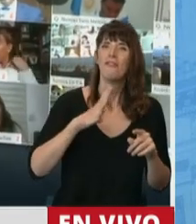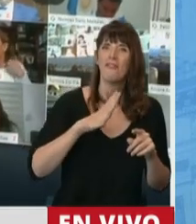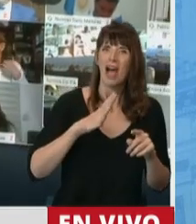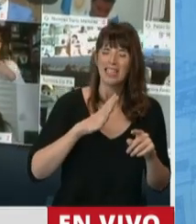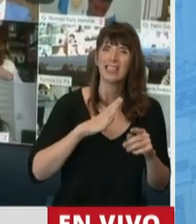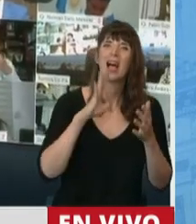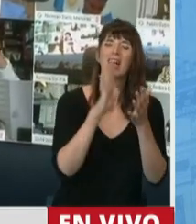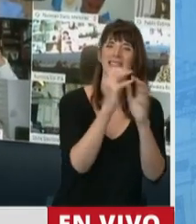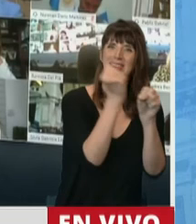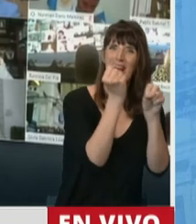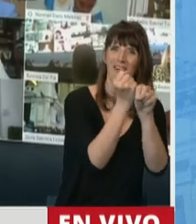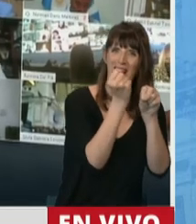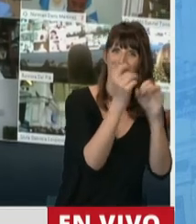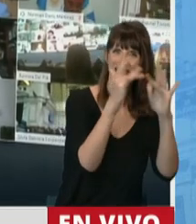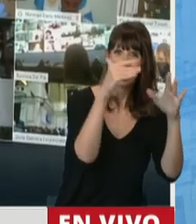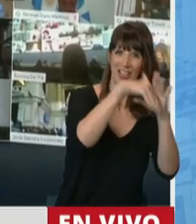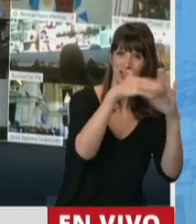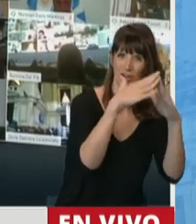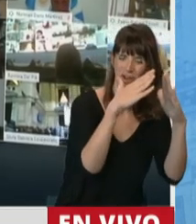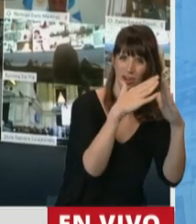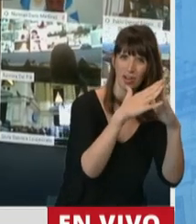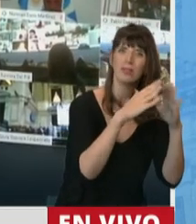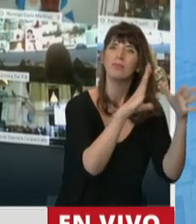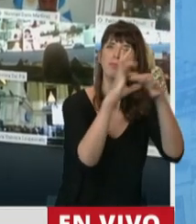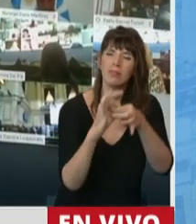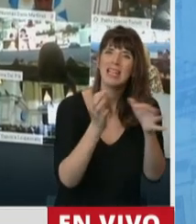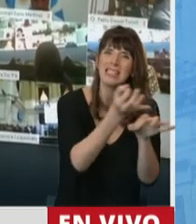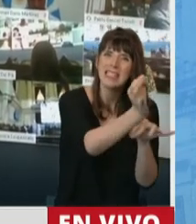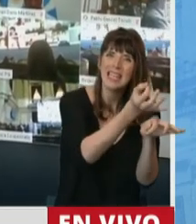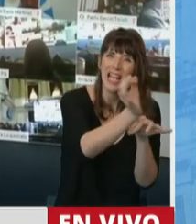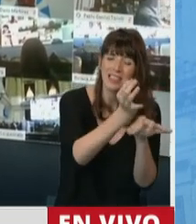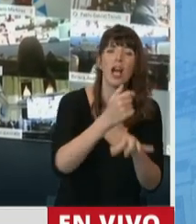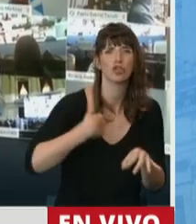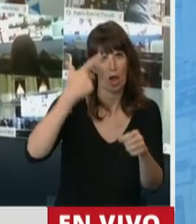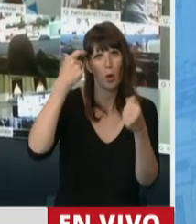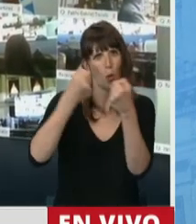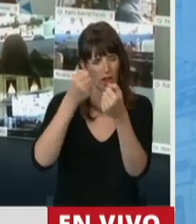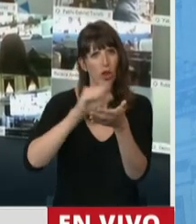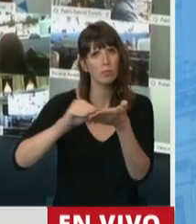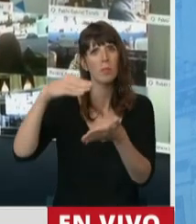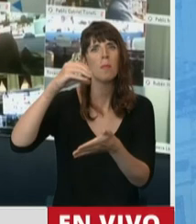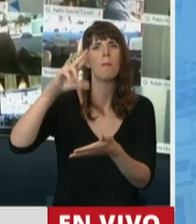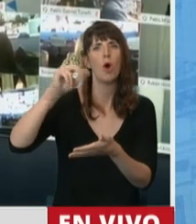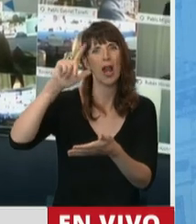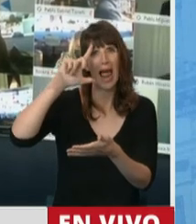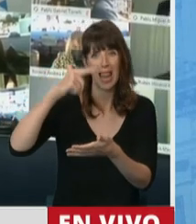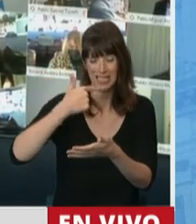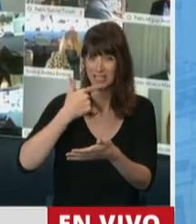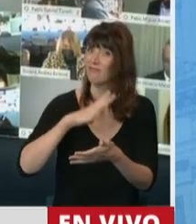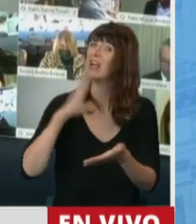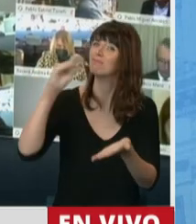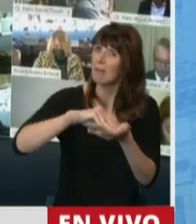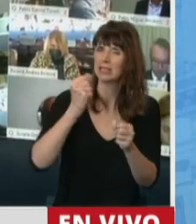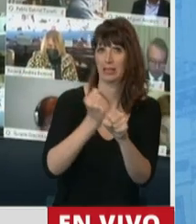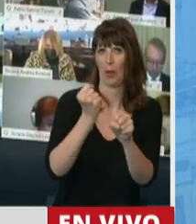teletrabajo en el sector de la enseñanza. Estoy de acuerdo con lo que plantea la diputada Flavia Morales. Vamos a tener que seguir trabajando en este